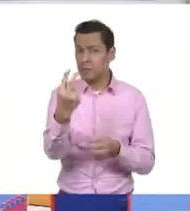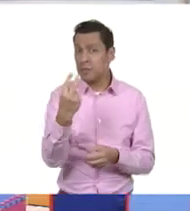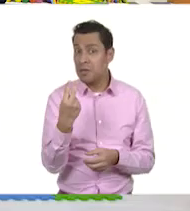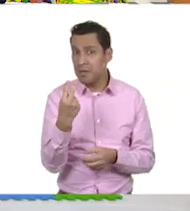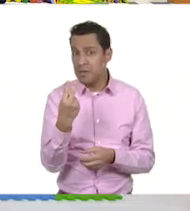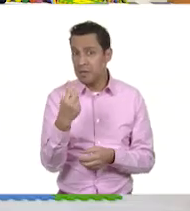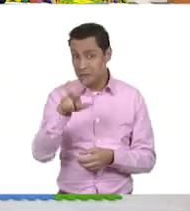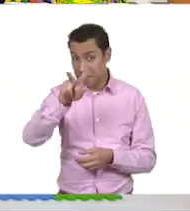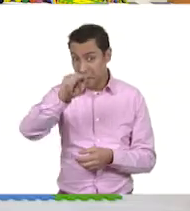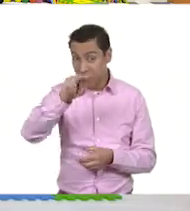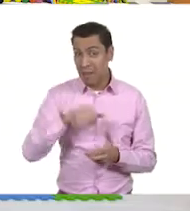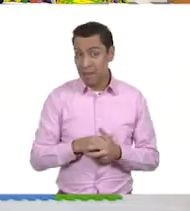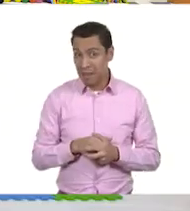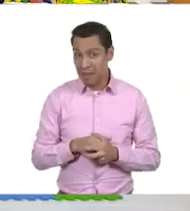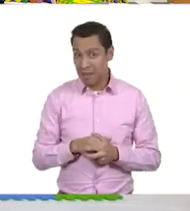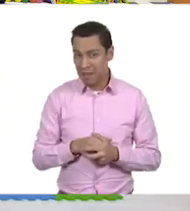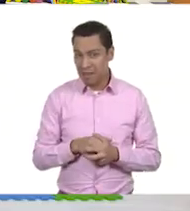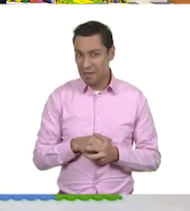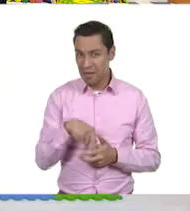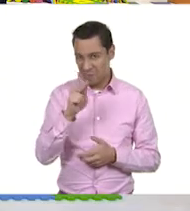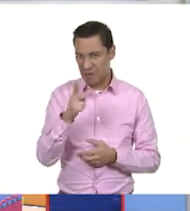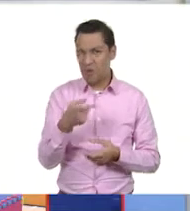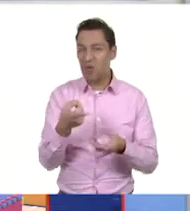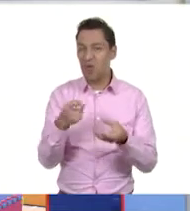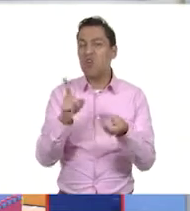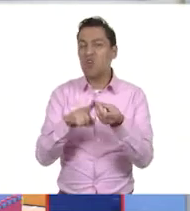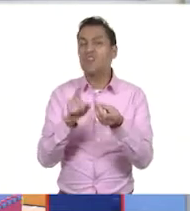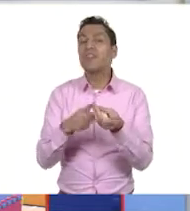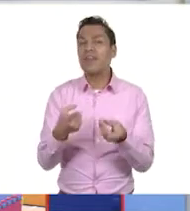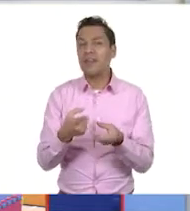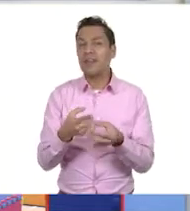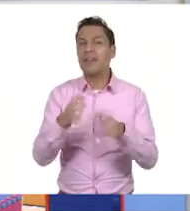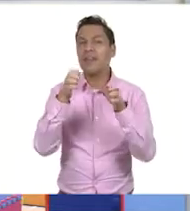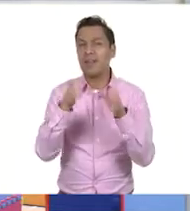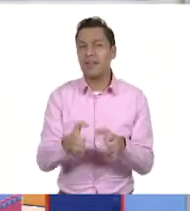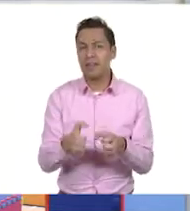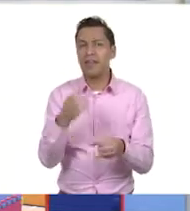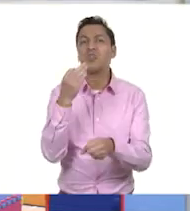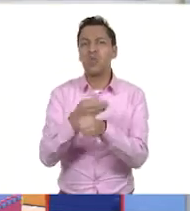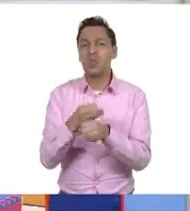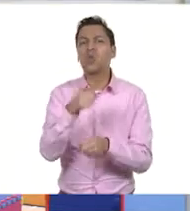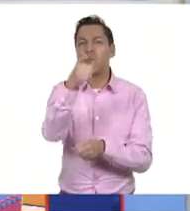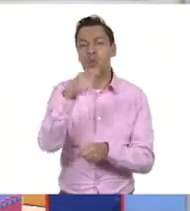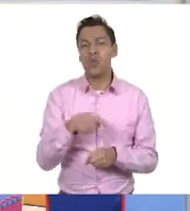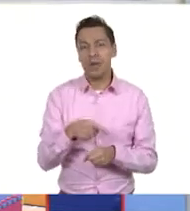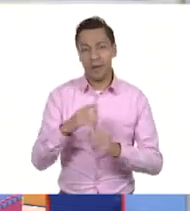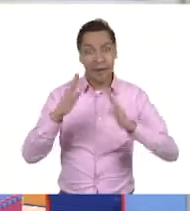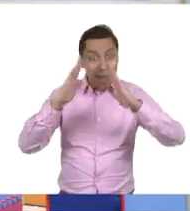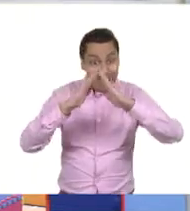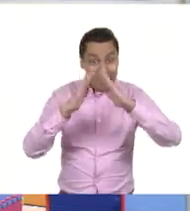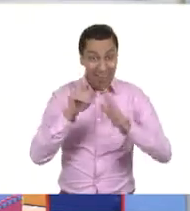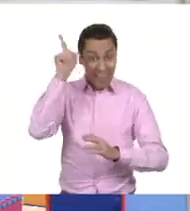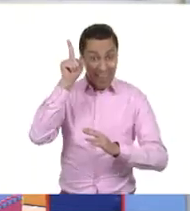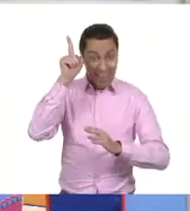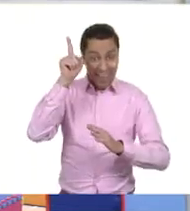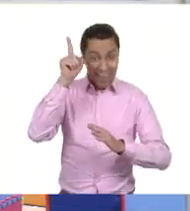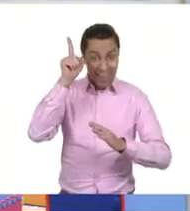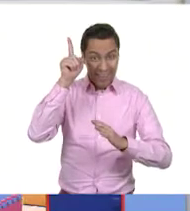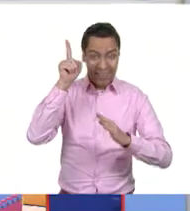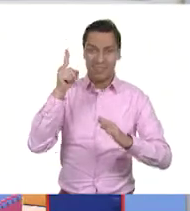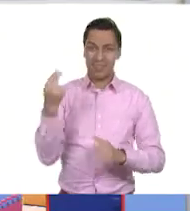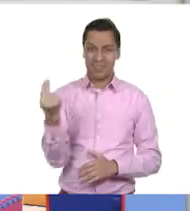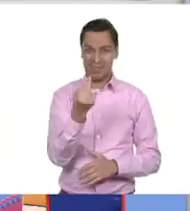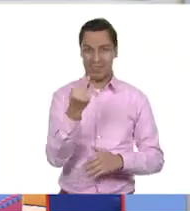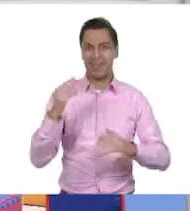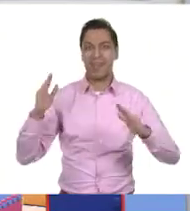No en la televisión, no me refiero a la televisión, sino en dónde estás en ese momento. En casa. Claro. Exacto. No estás